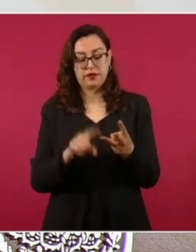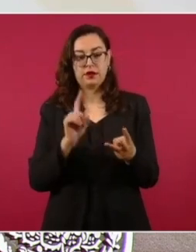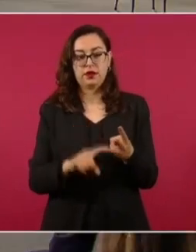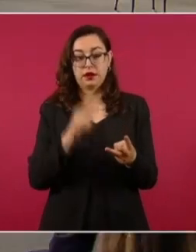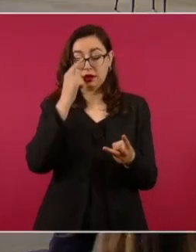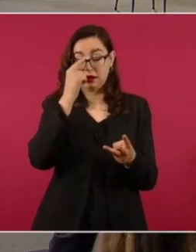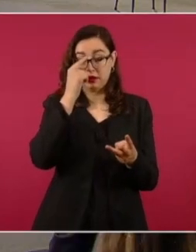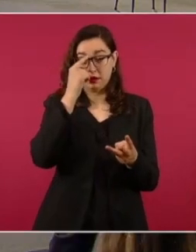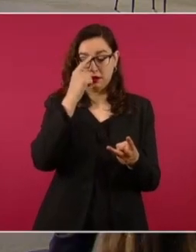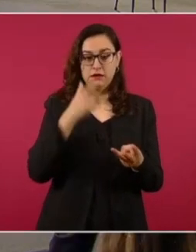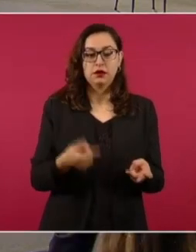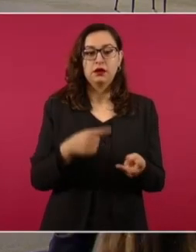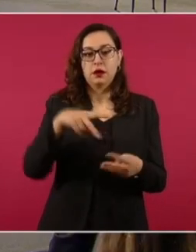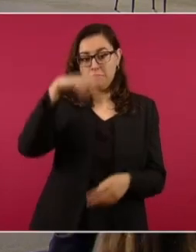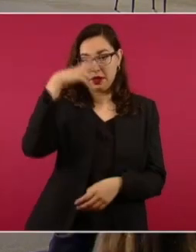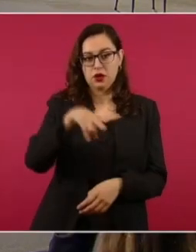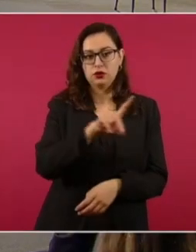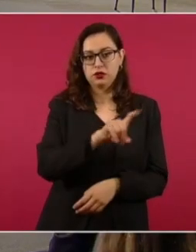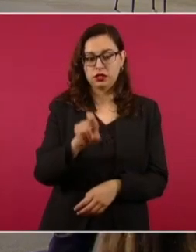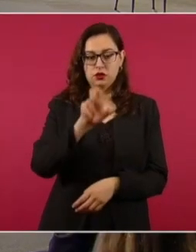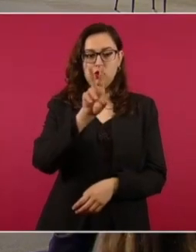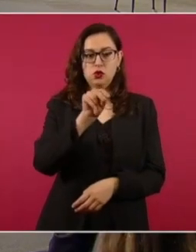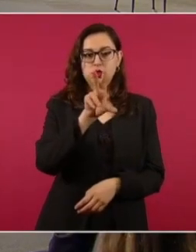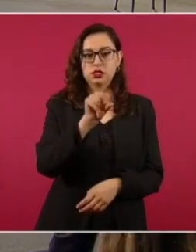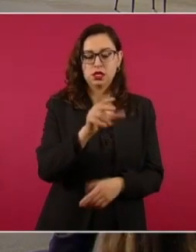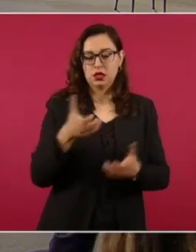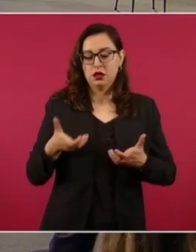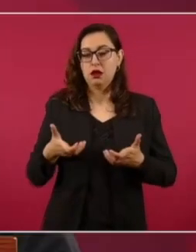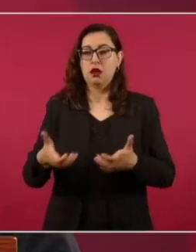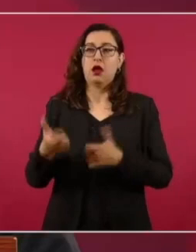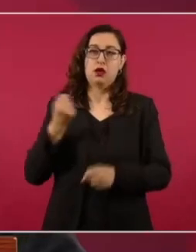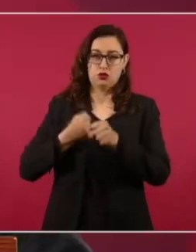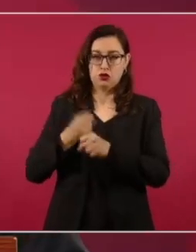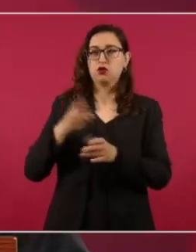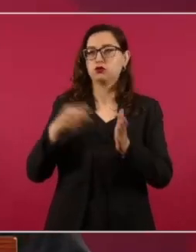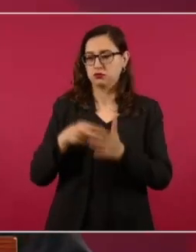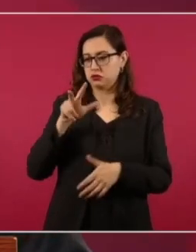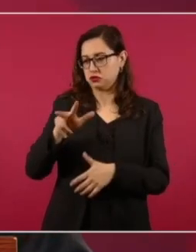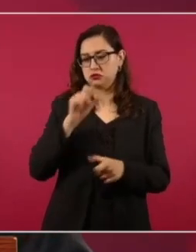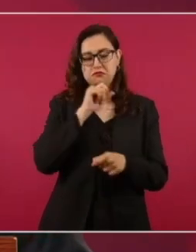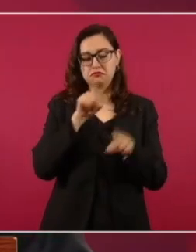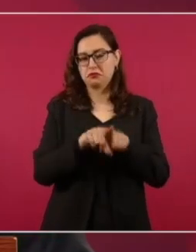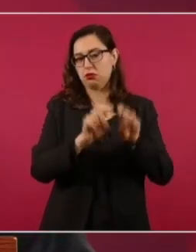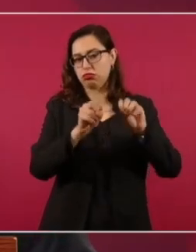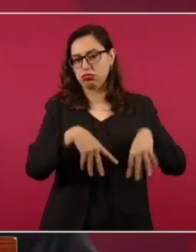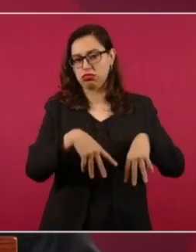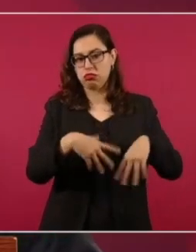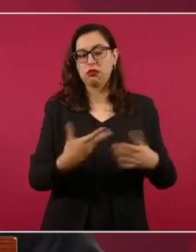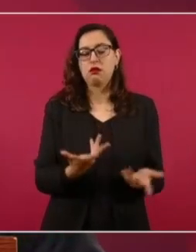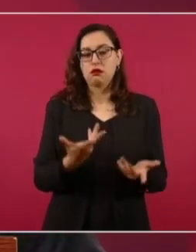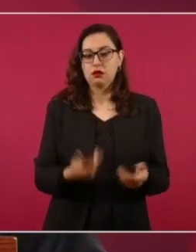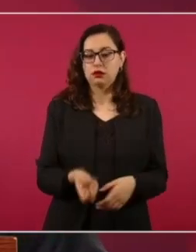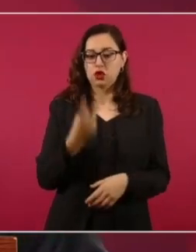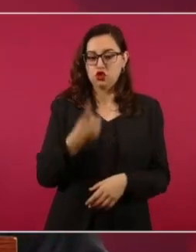a Cayucan, de la México 180. Es una obra que estaba inconclusa desde el 18, consiste en la modernización de dos a cuatro carriles en